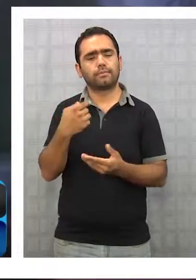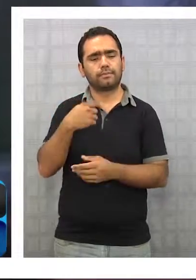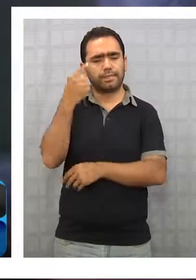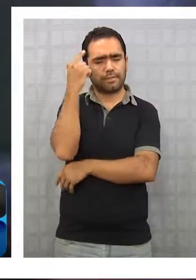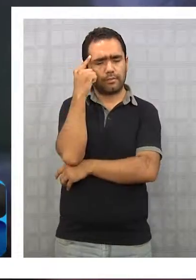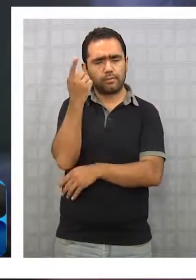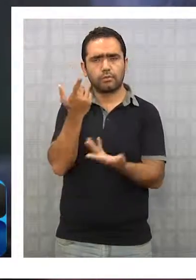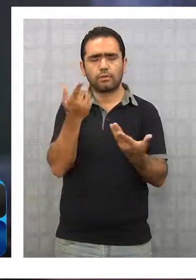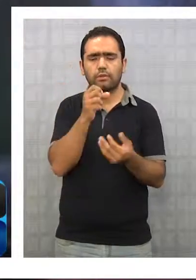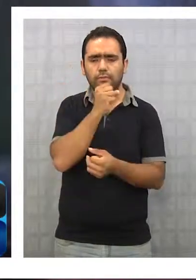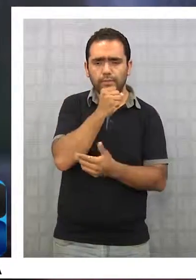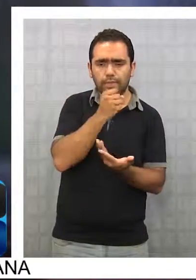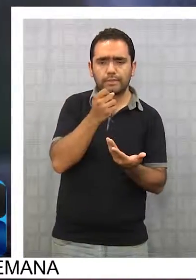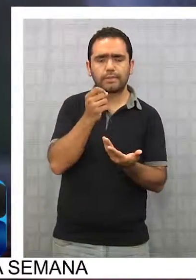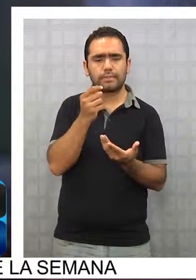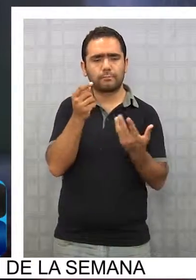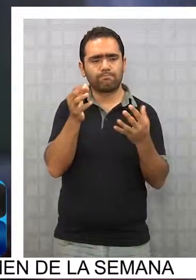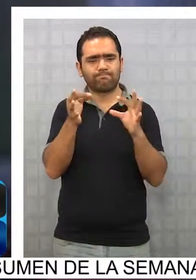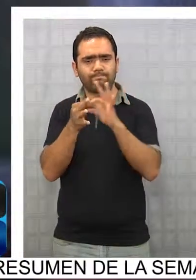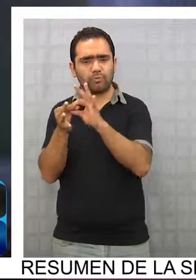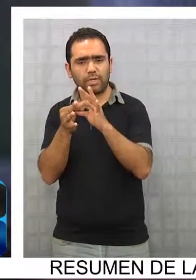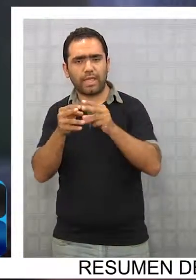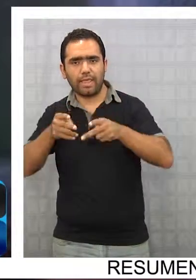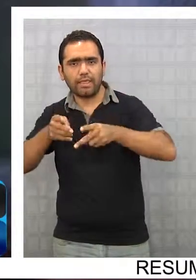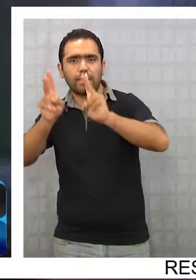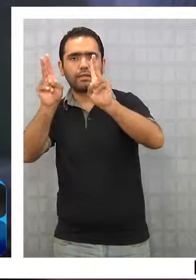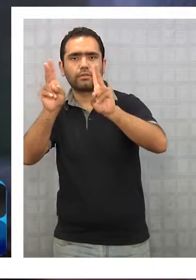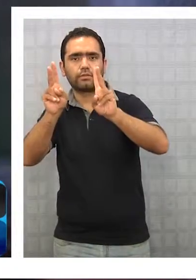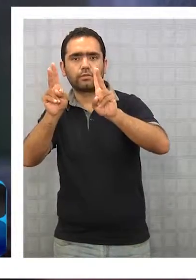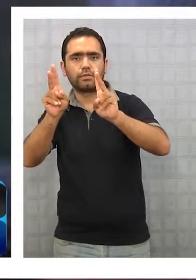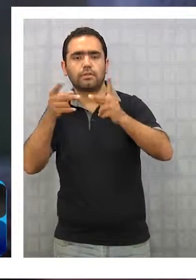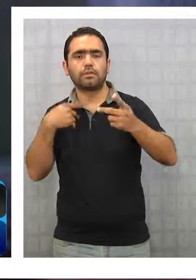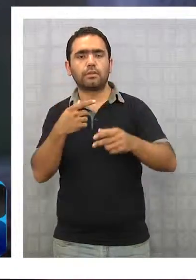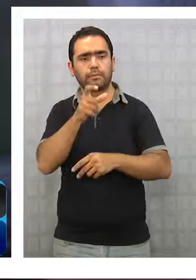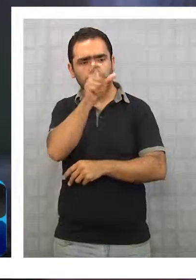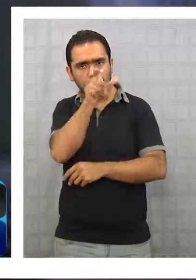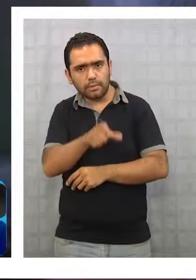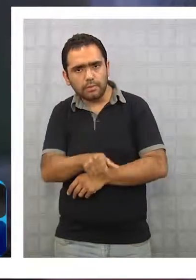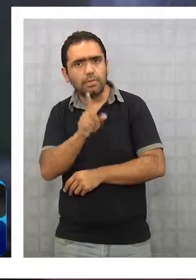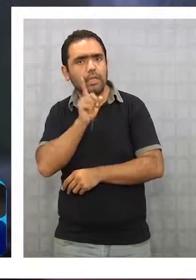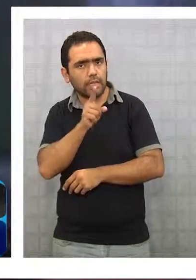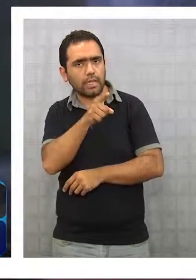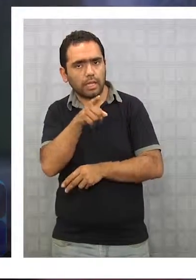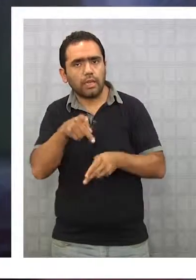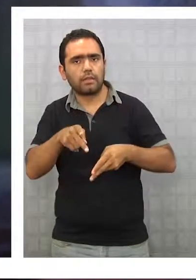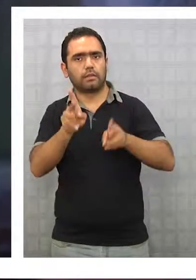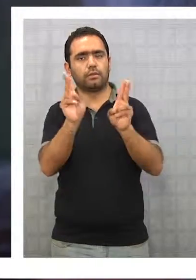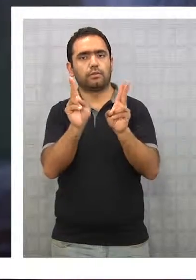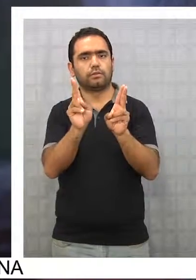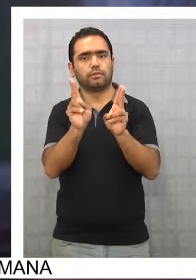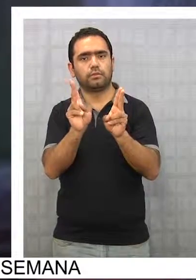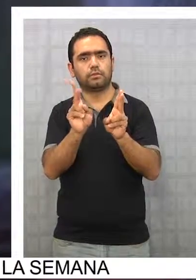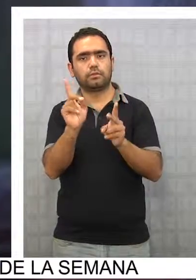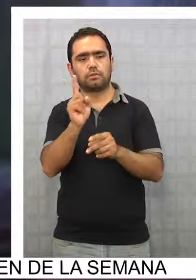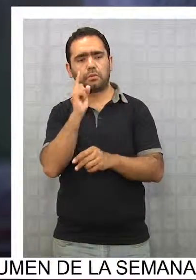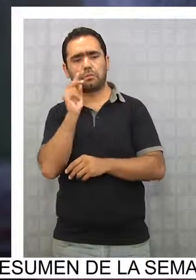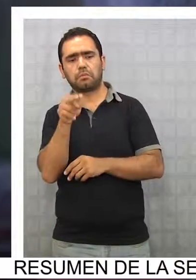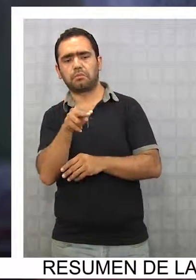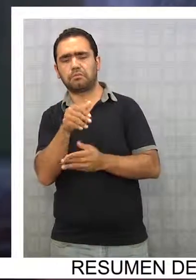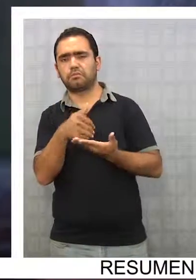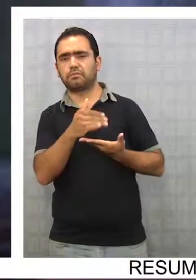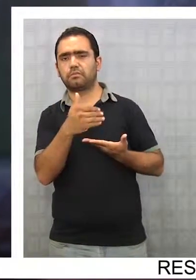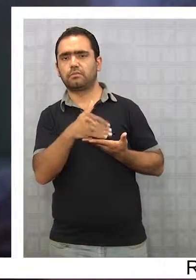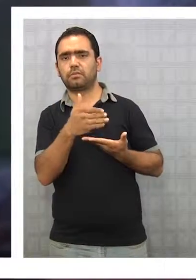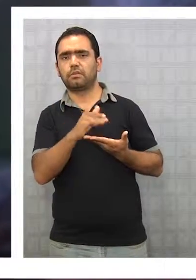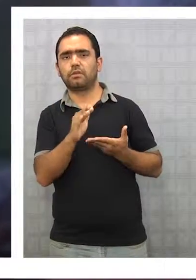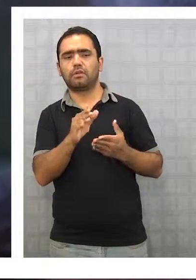relacionada con los derechos. Una persona que tiene derechos y no miraba como objeto, no como un